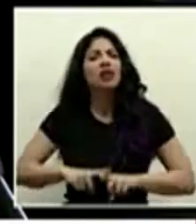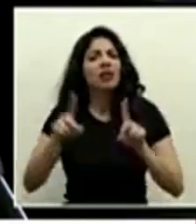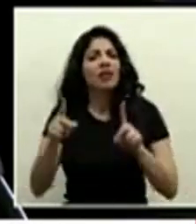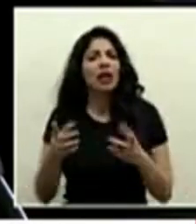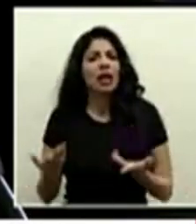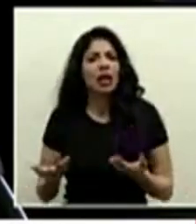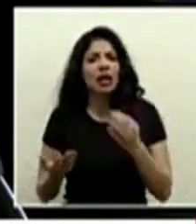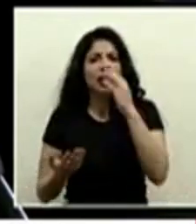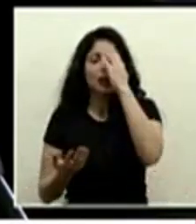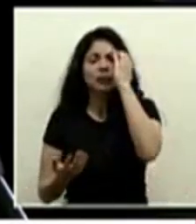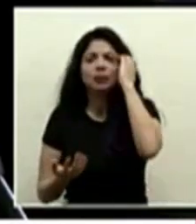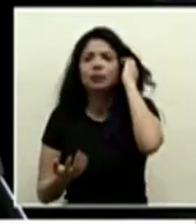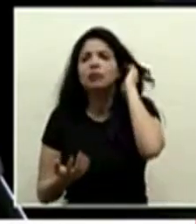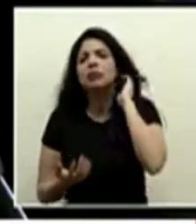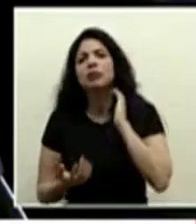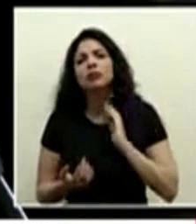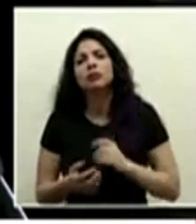que